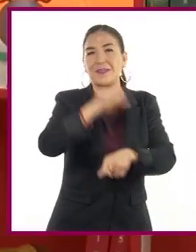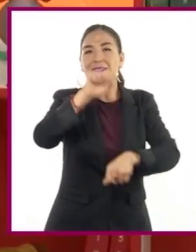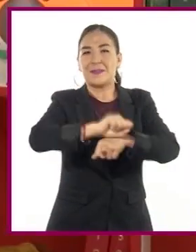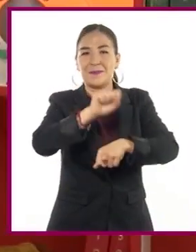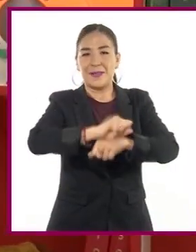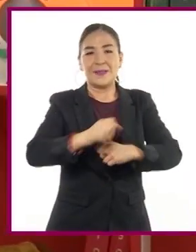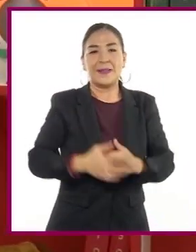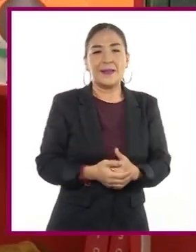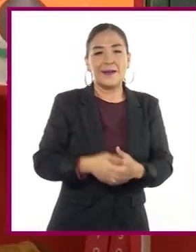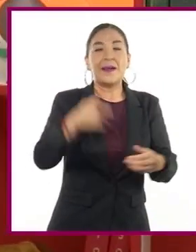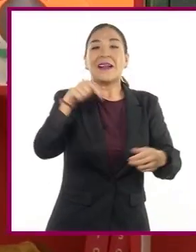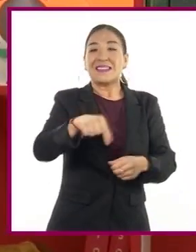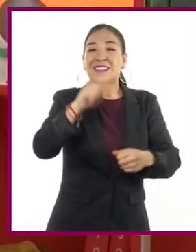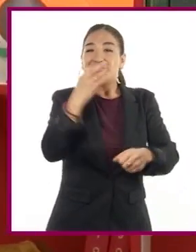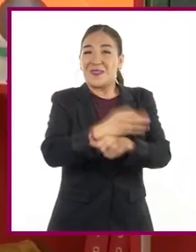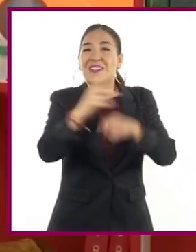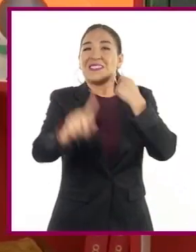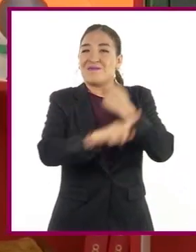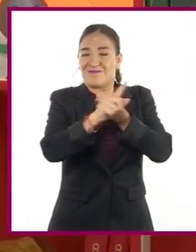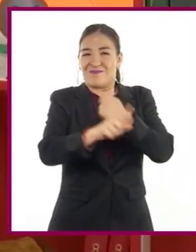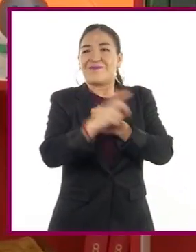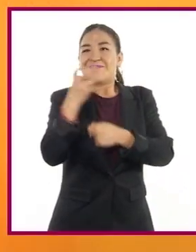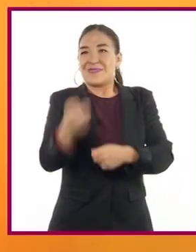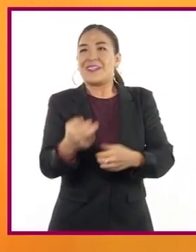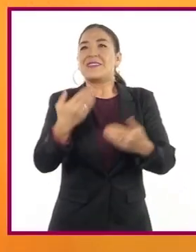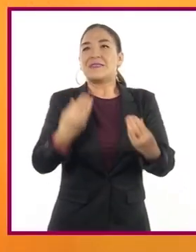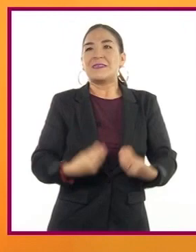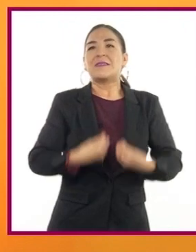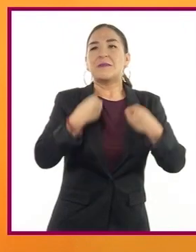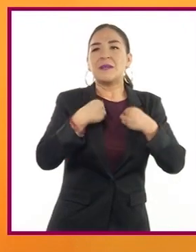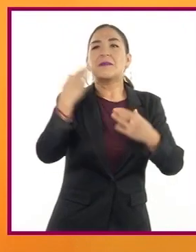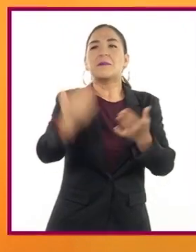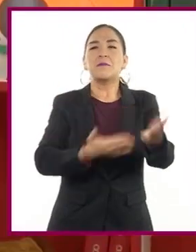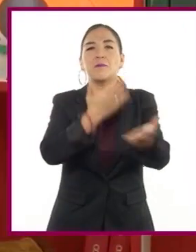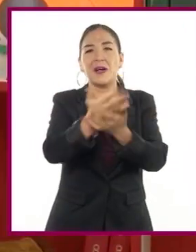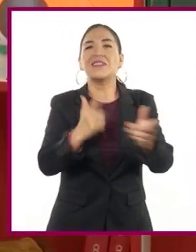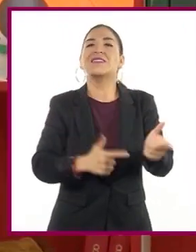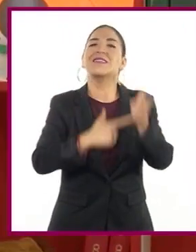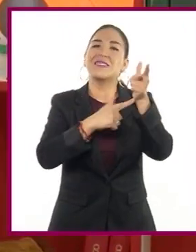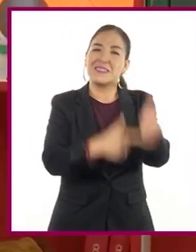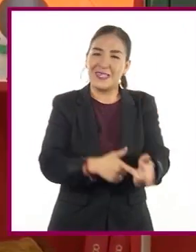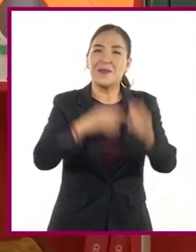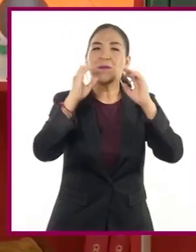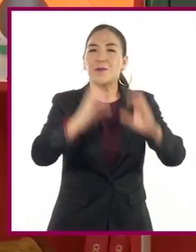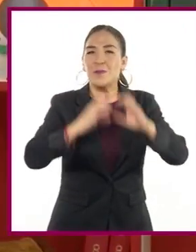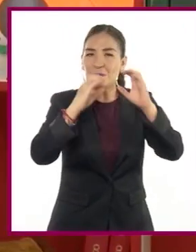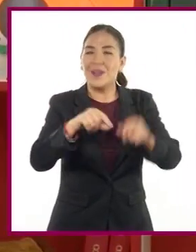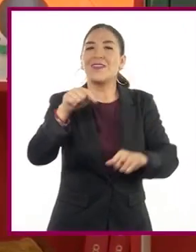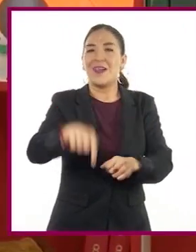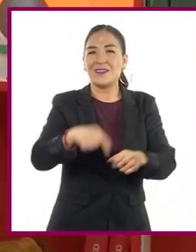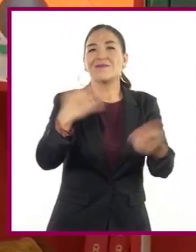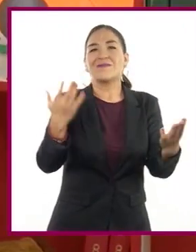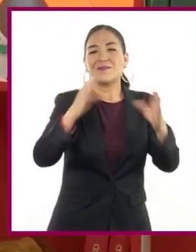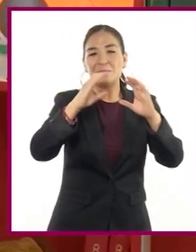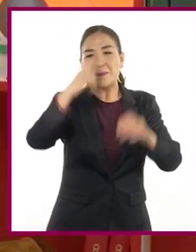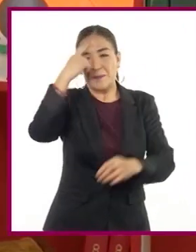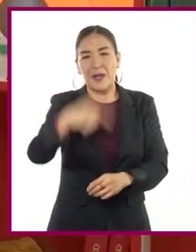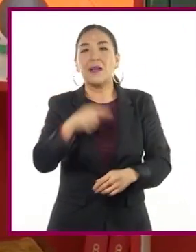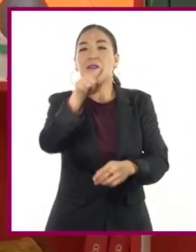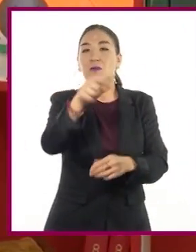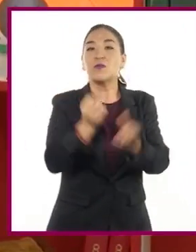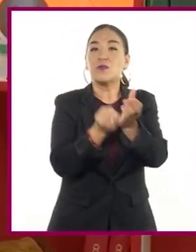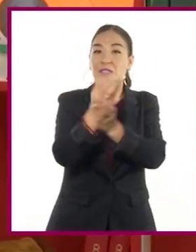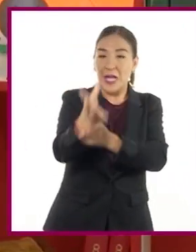Ante la situación que vivimos, debemos pedirles no bajar la guardia con estas simples acciones. Si deben